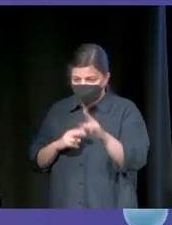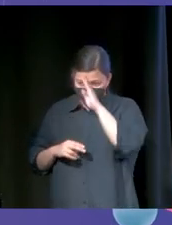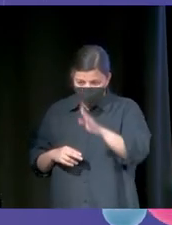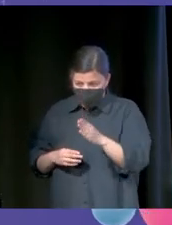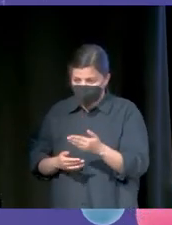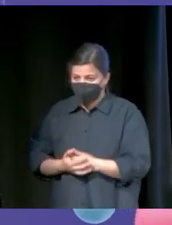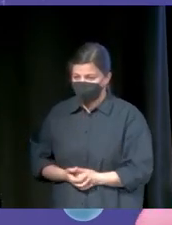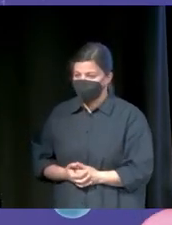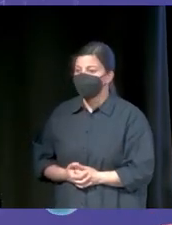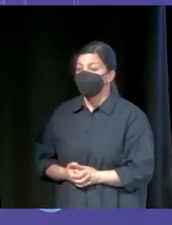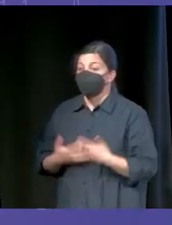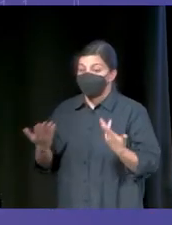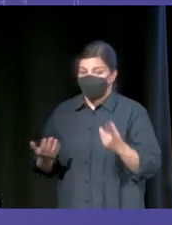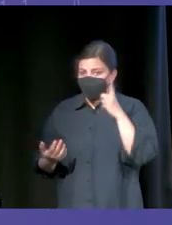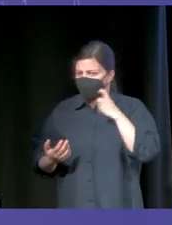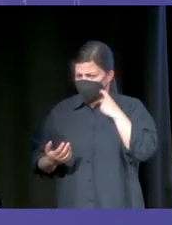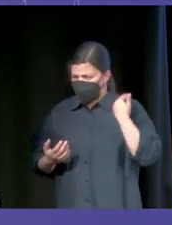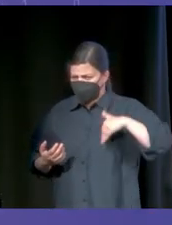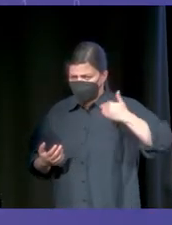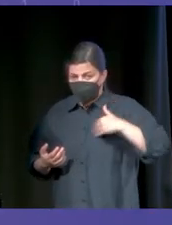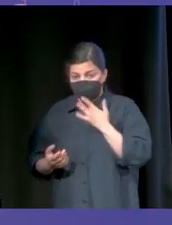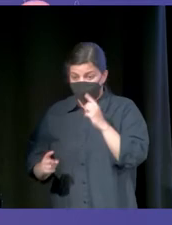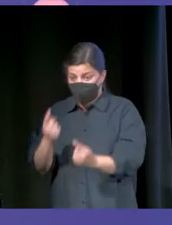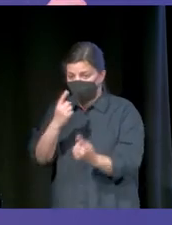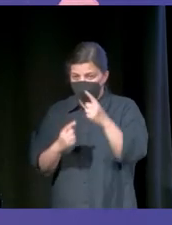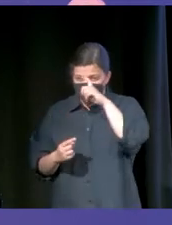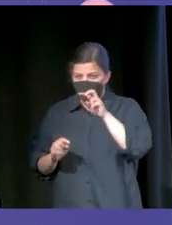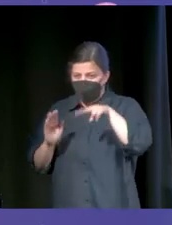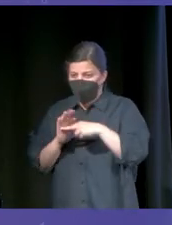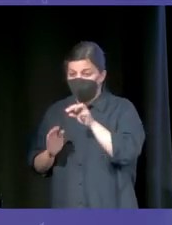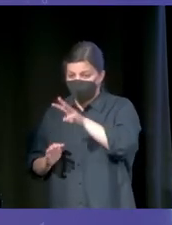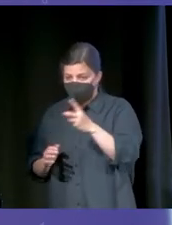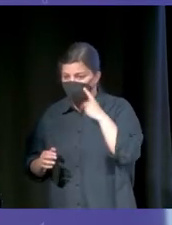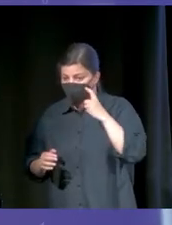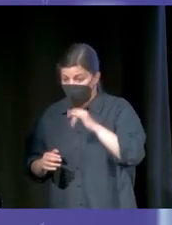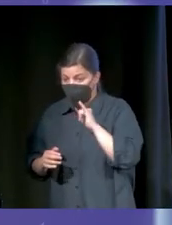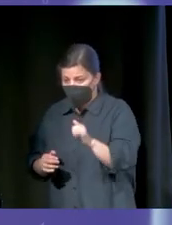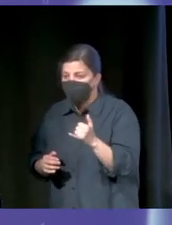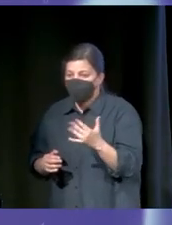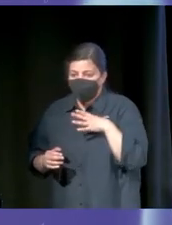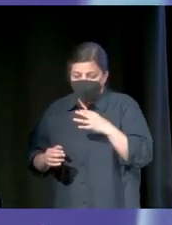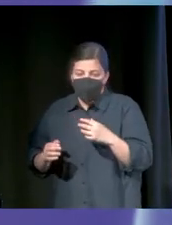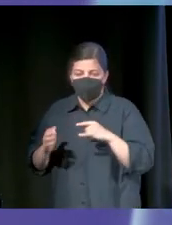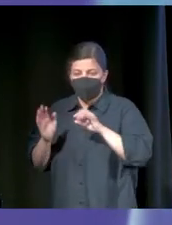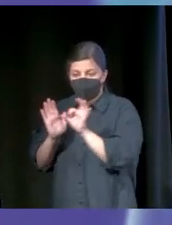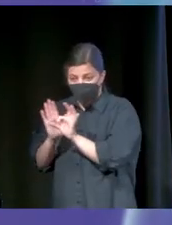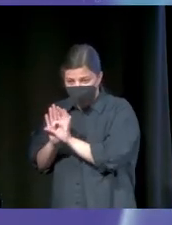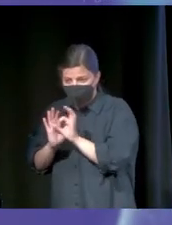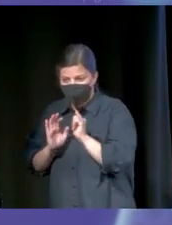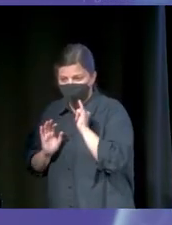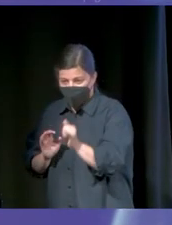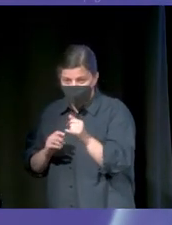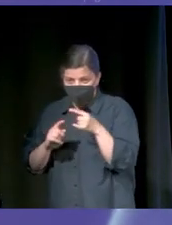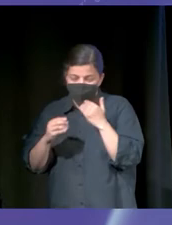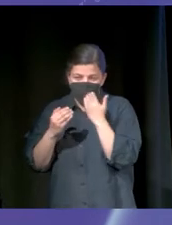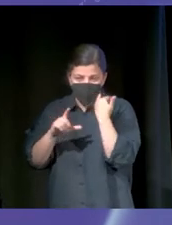complejo es algo que estamos bastante acostumbrados. Si alguno de vosotros ya estaba vivo en el año 2003 y había un software, Microsoft Outlook, para enviar e